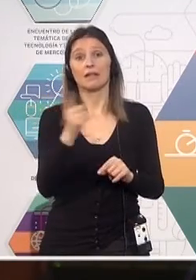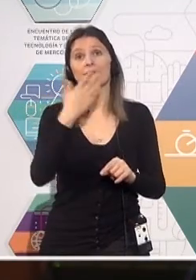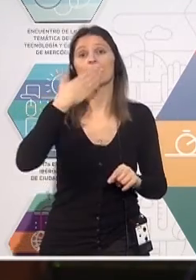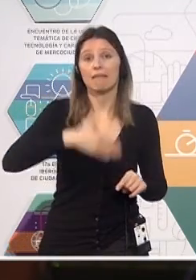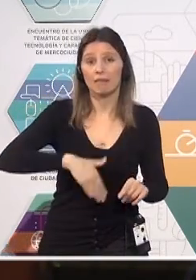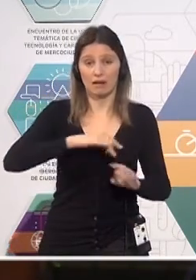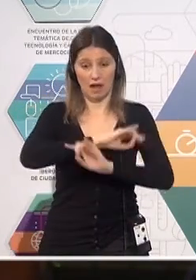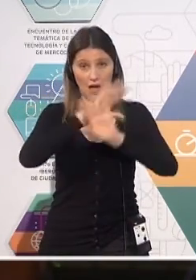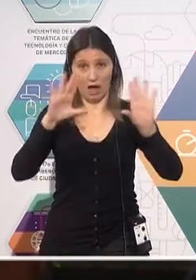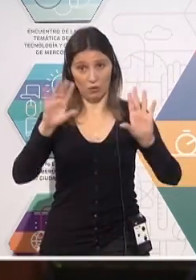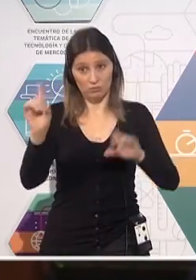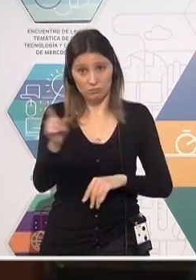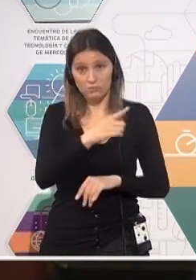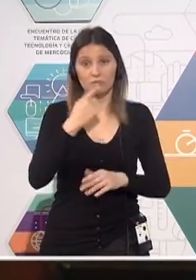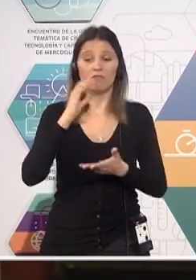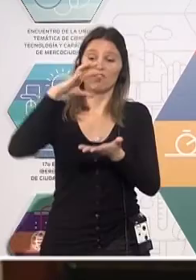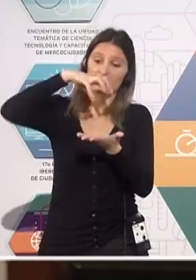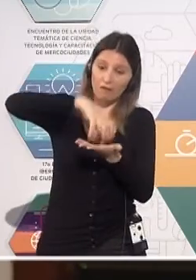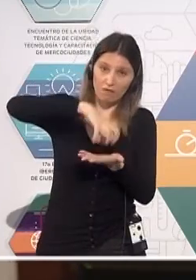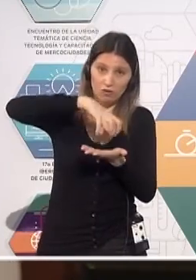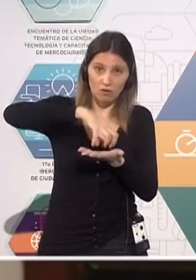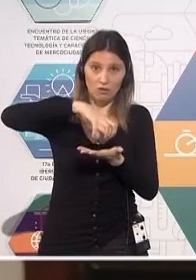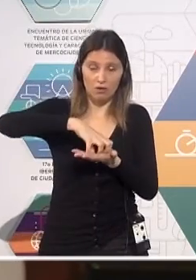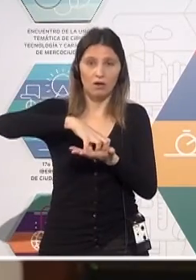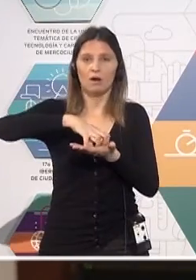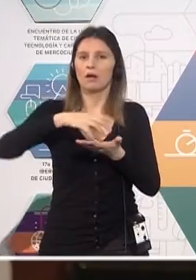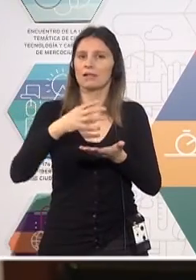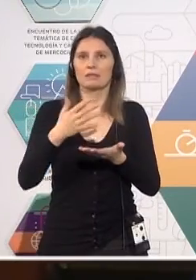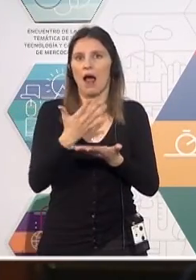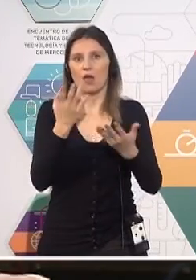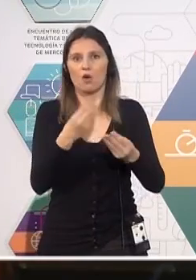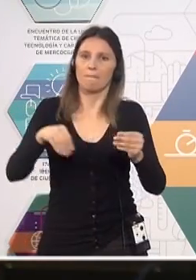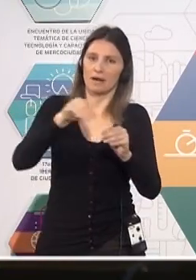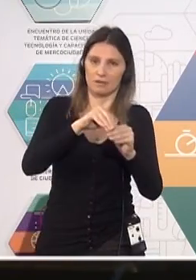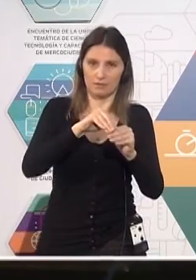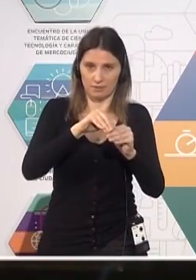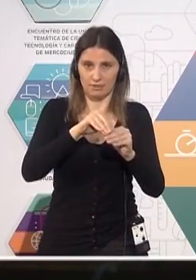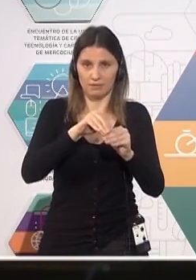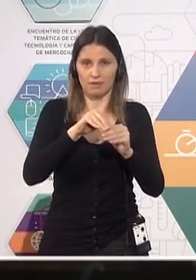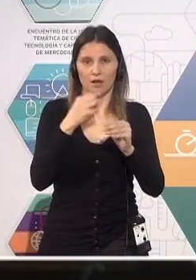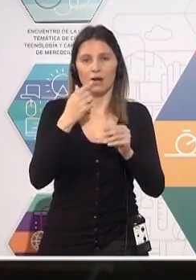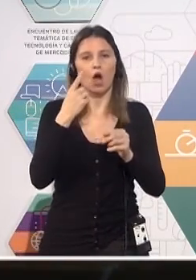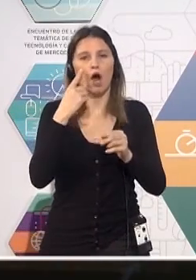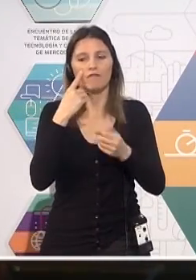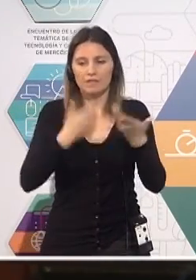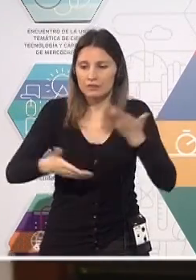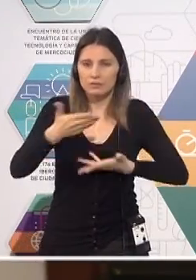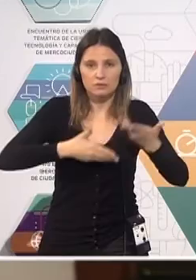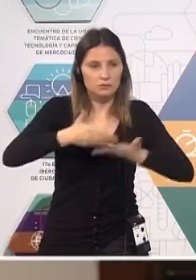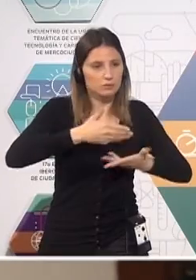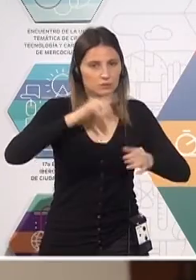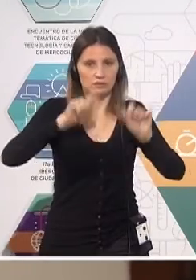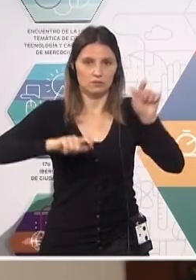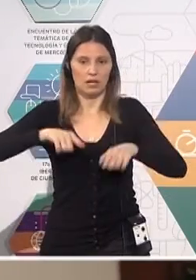es que en la plataforma móvil es una dimensión más de todo, digamos, en la convivencia de los ciudadanos. La